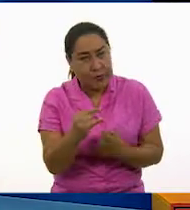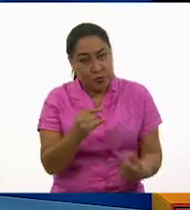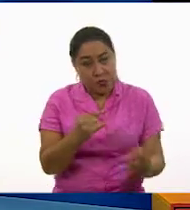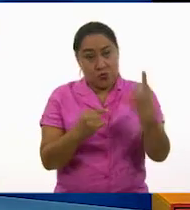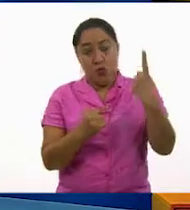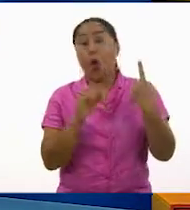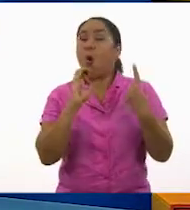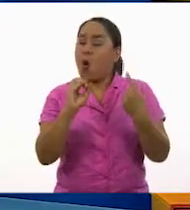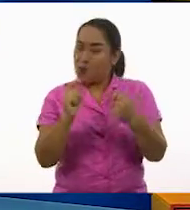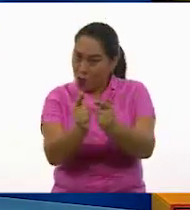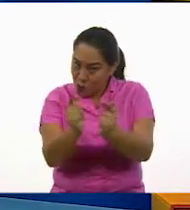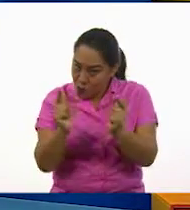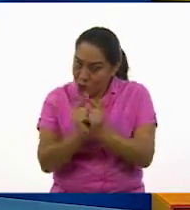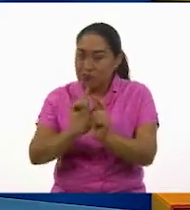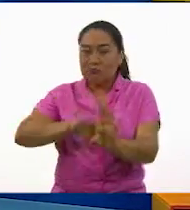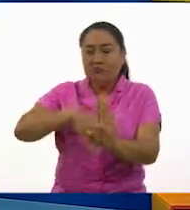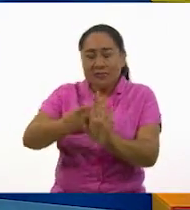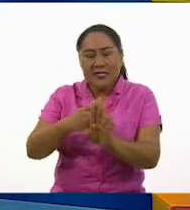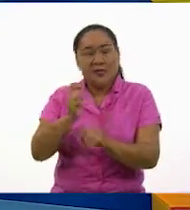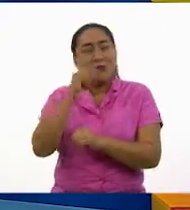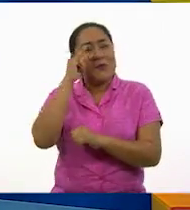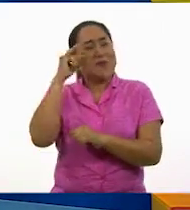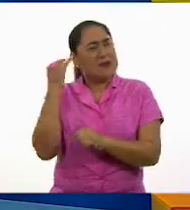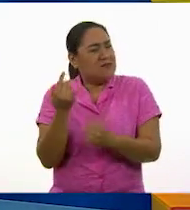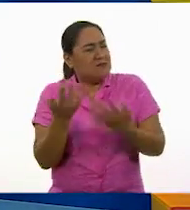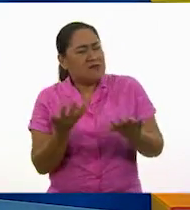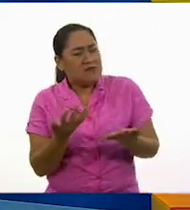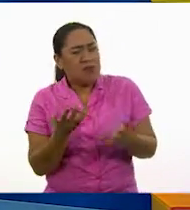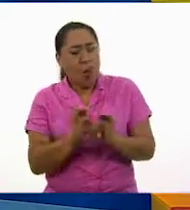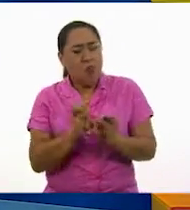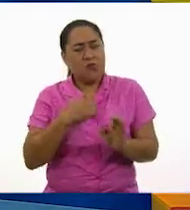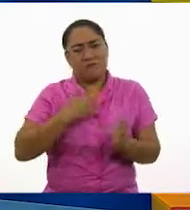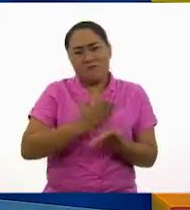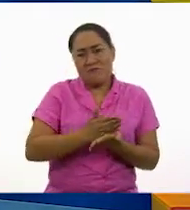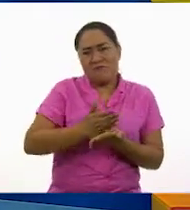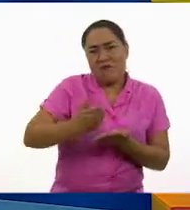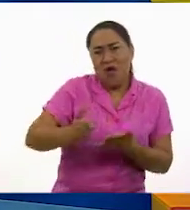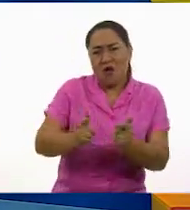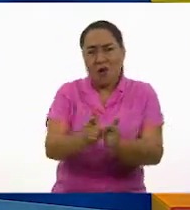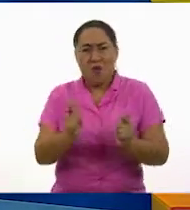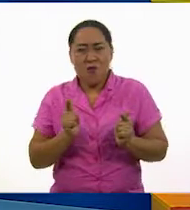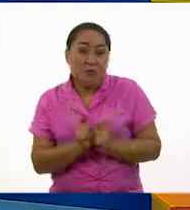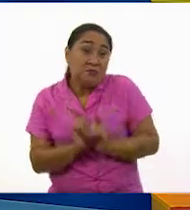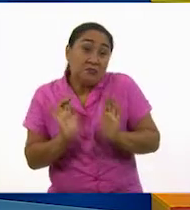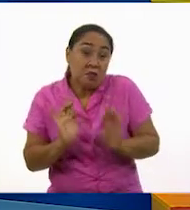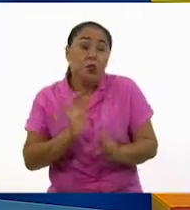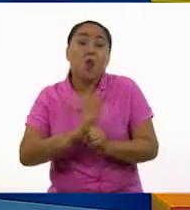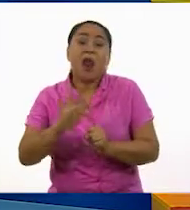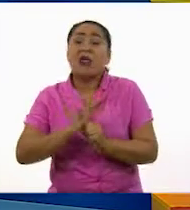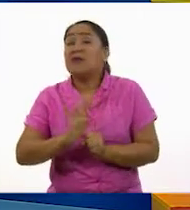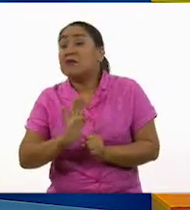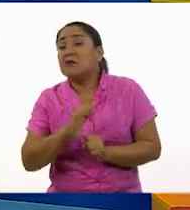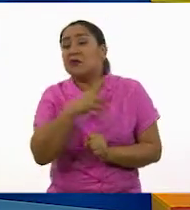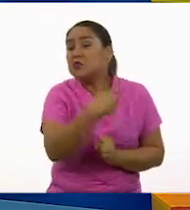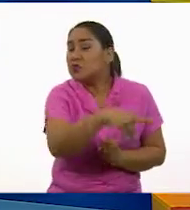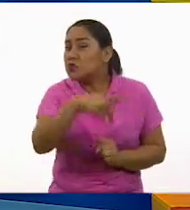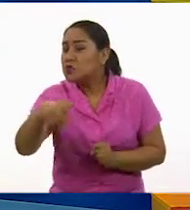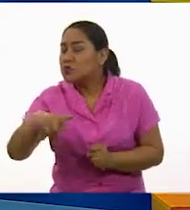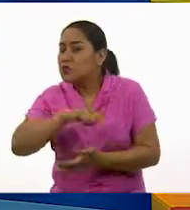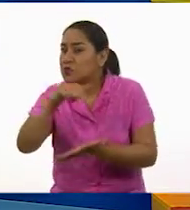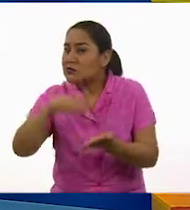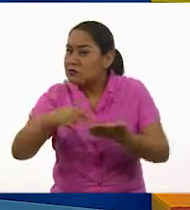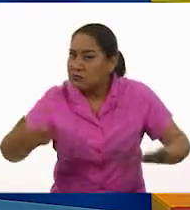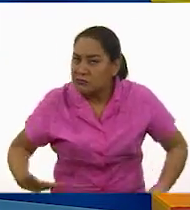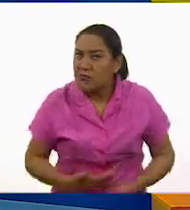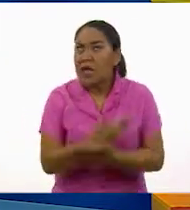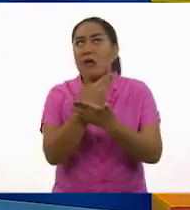personas a los que considera ajenos a su grupo. Ya sea por el lugar donde nacieron, su religión,